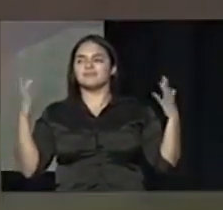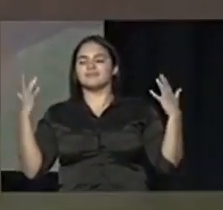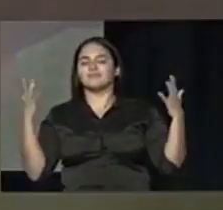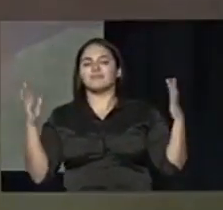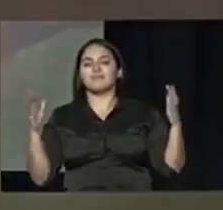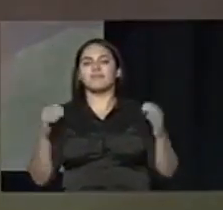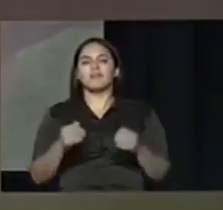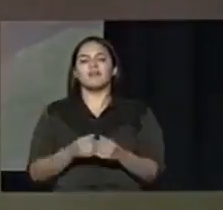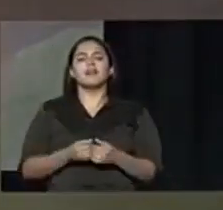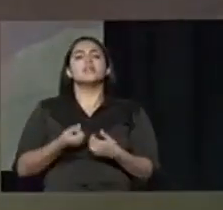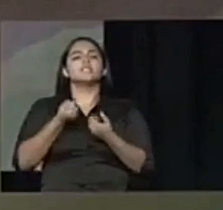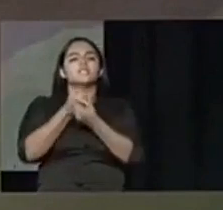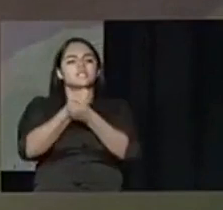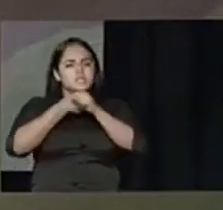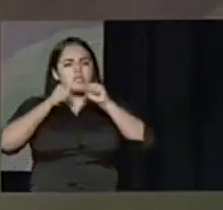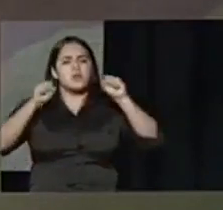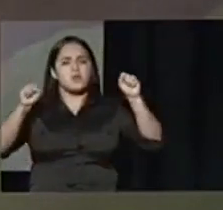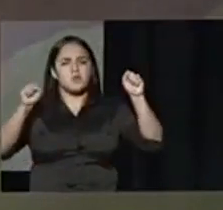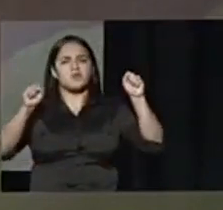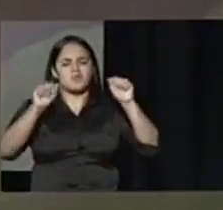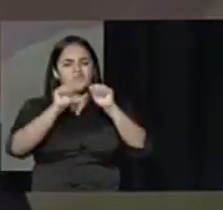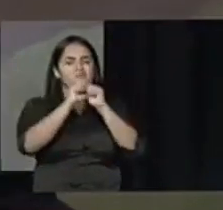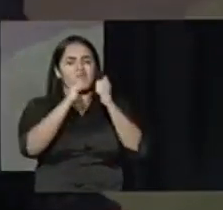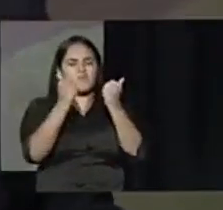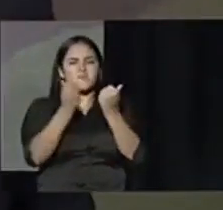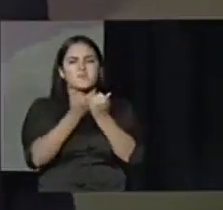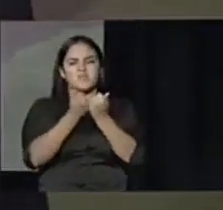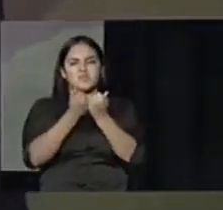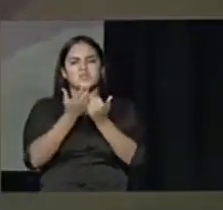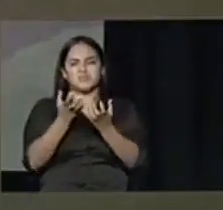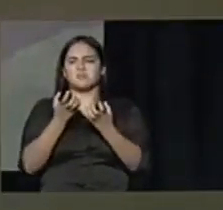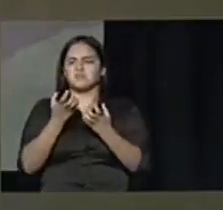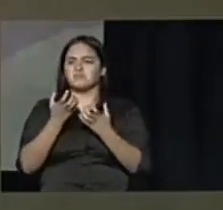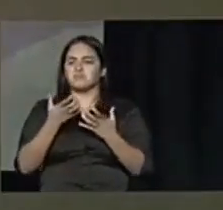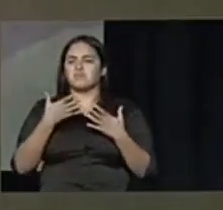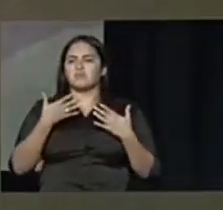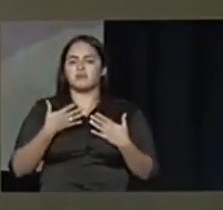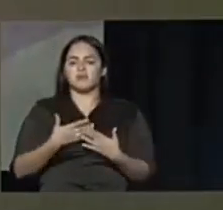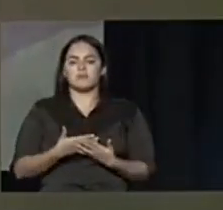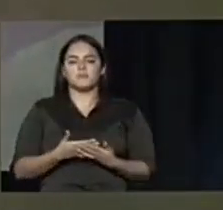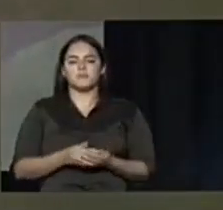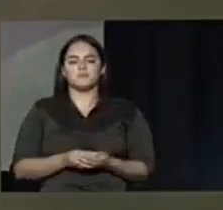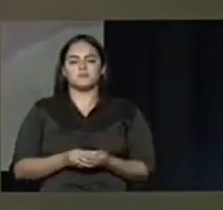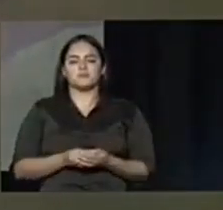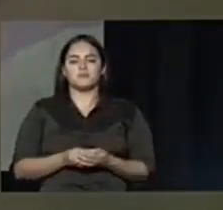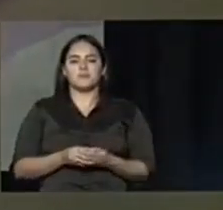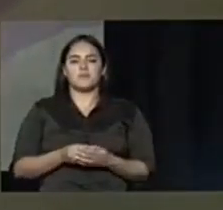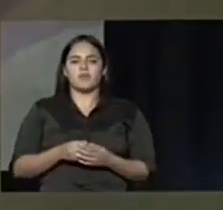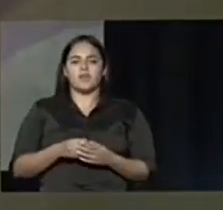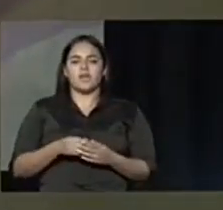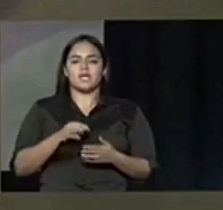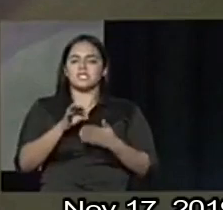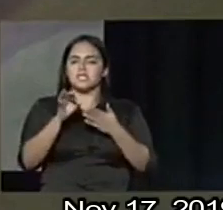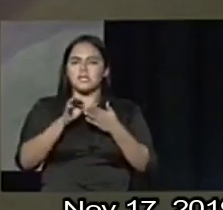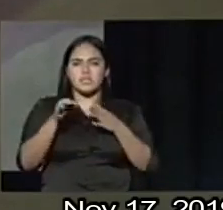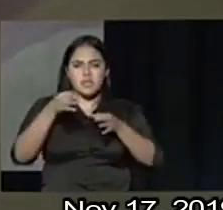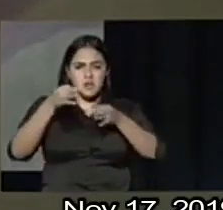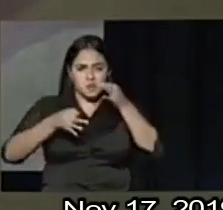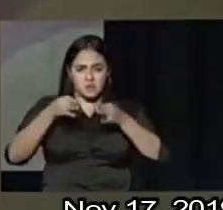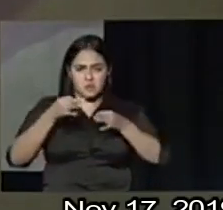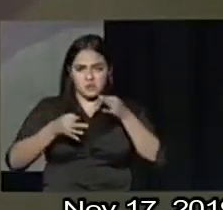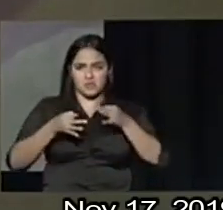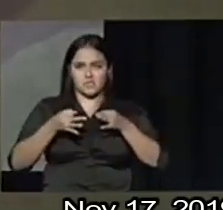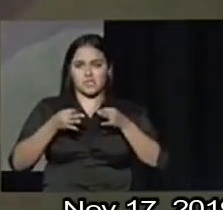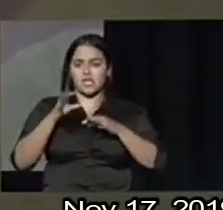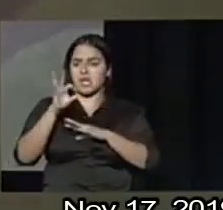sentirnos sentirnos seguros en nuestro entorno es lo que todos queremos desde mis años como secretario de justicia en